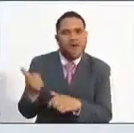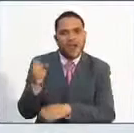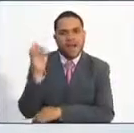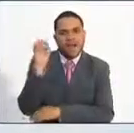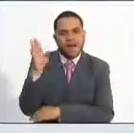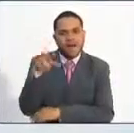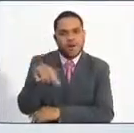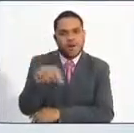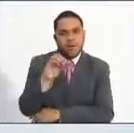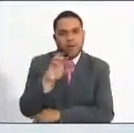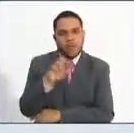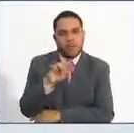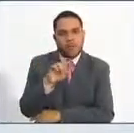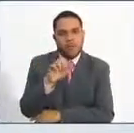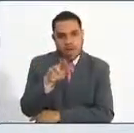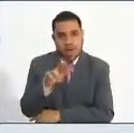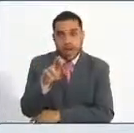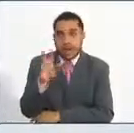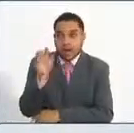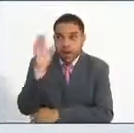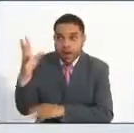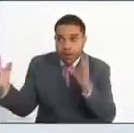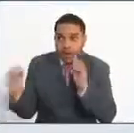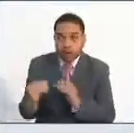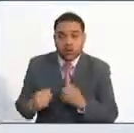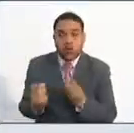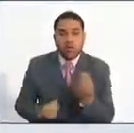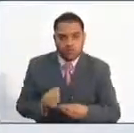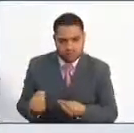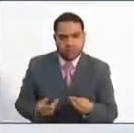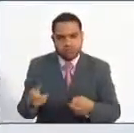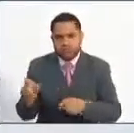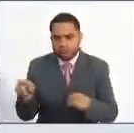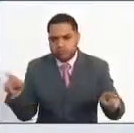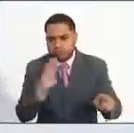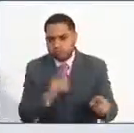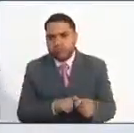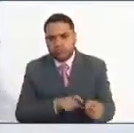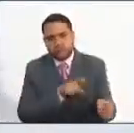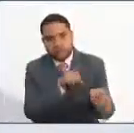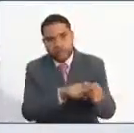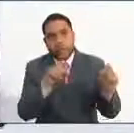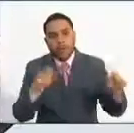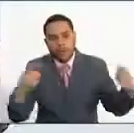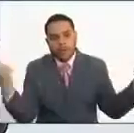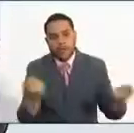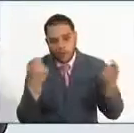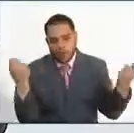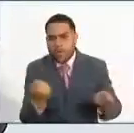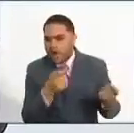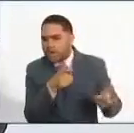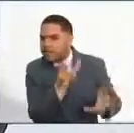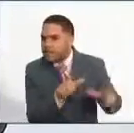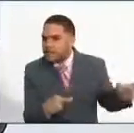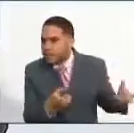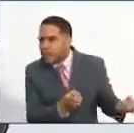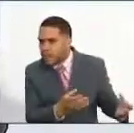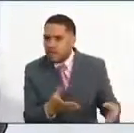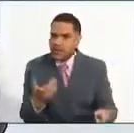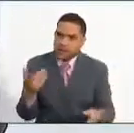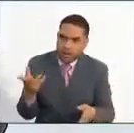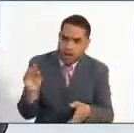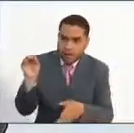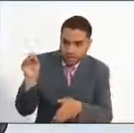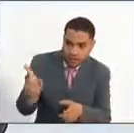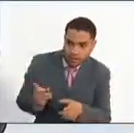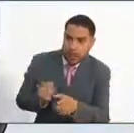y ya previamente se han definido los números que se van a asignar a cabo en las convocatorias. Entonces prácticamente en el mismo momento